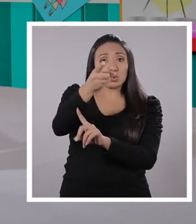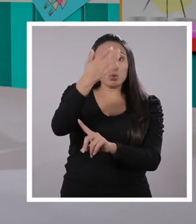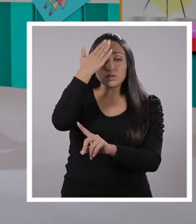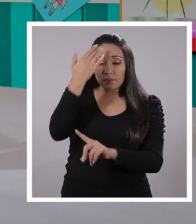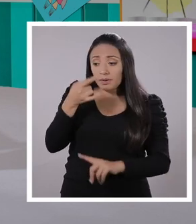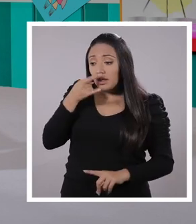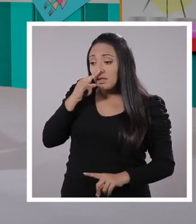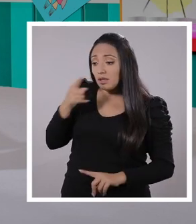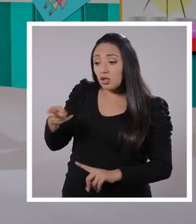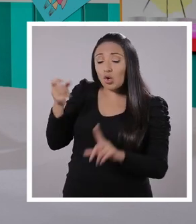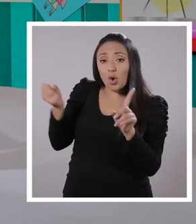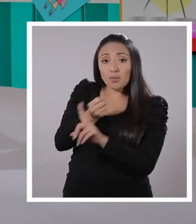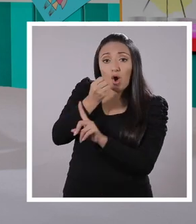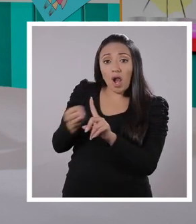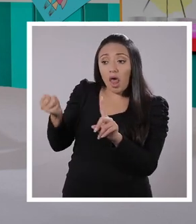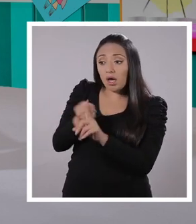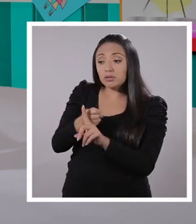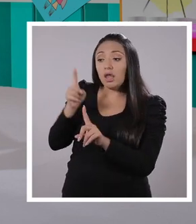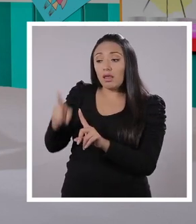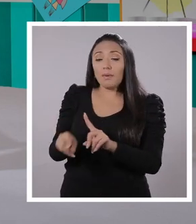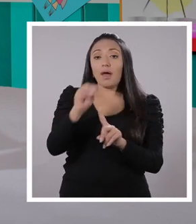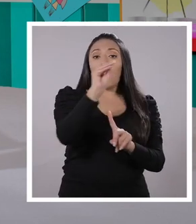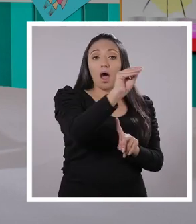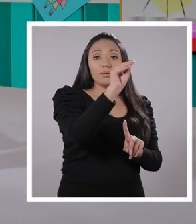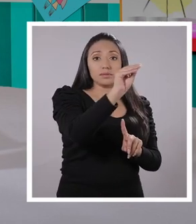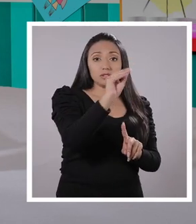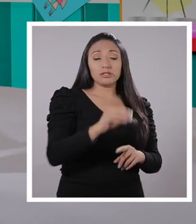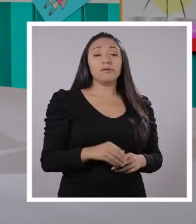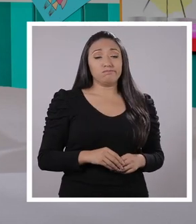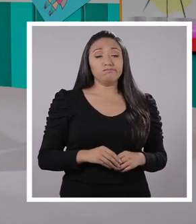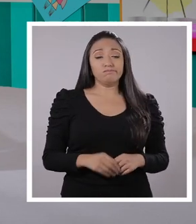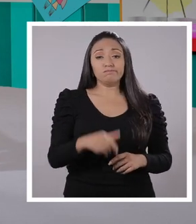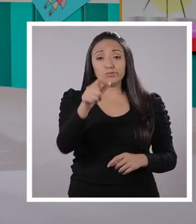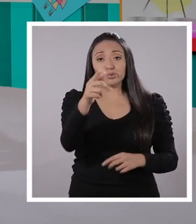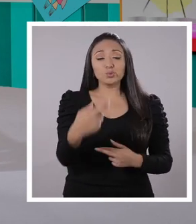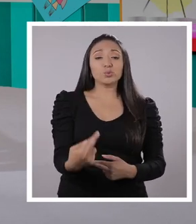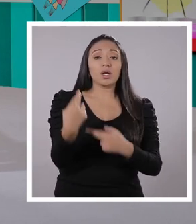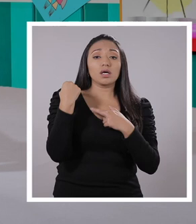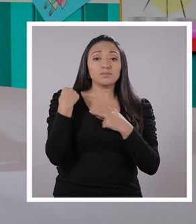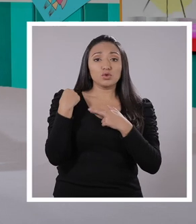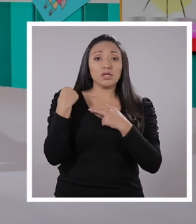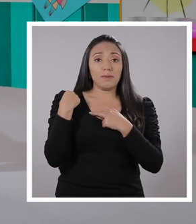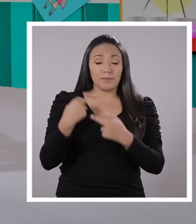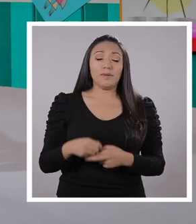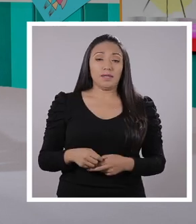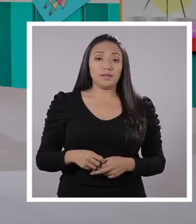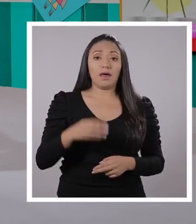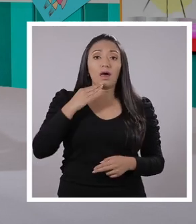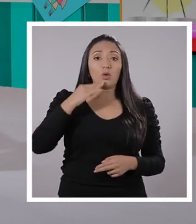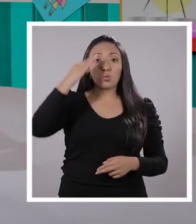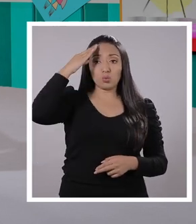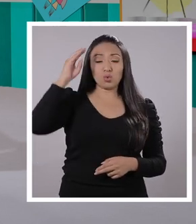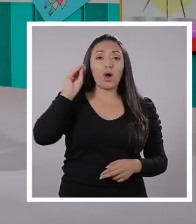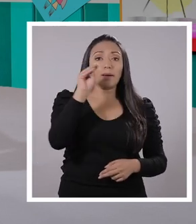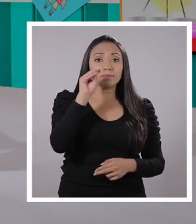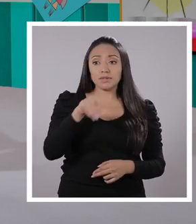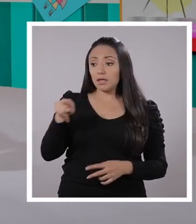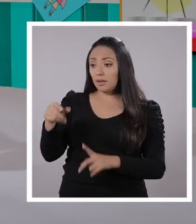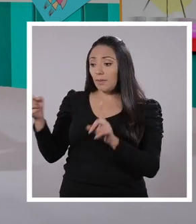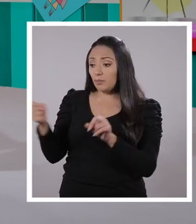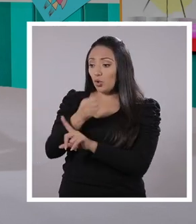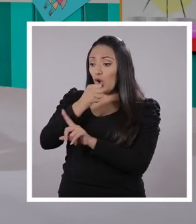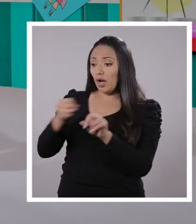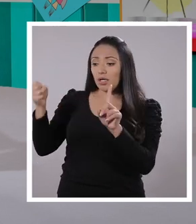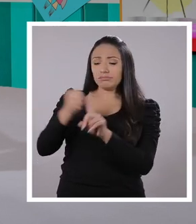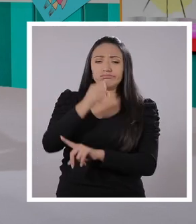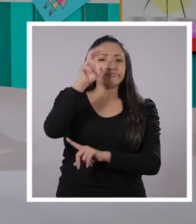hay un niño que está corriendo un riesgo, tenemos que informarlo. Esa es nuestra responsabilidad como adultos. Y su derecho es